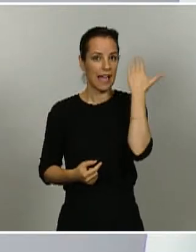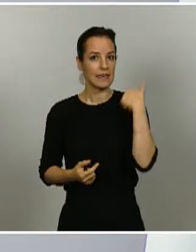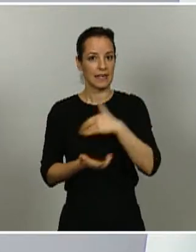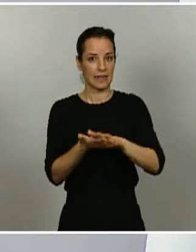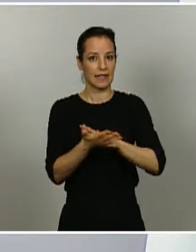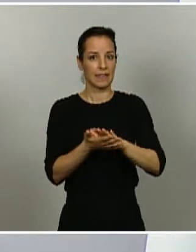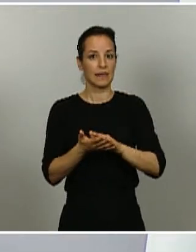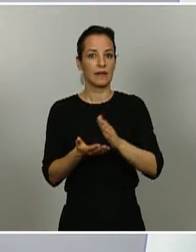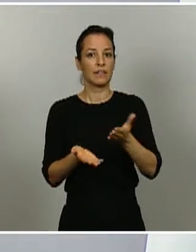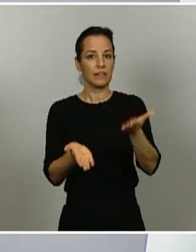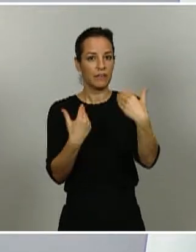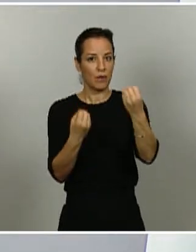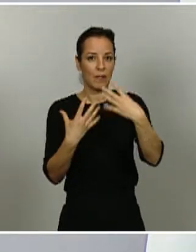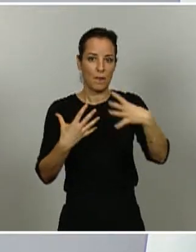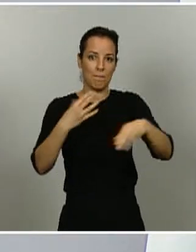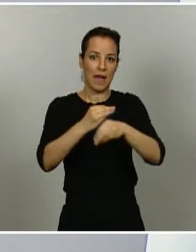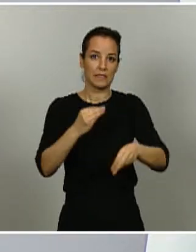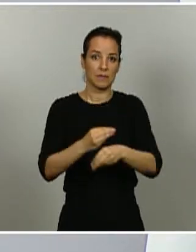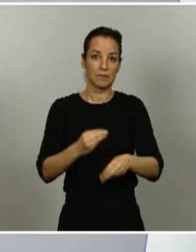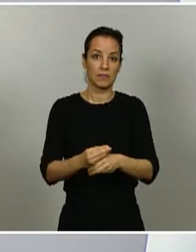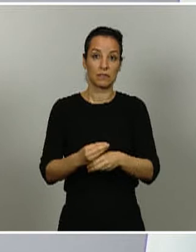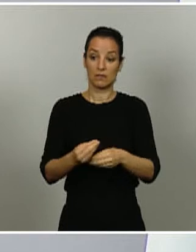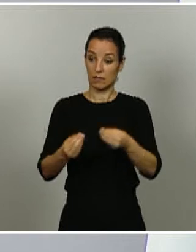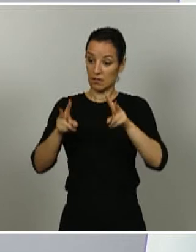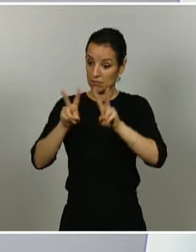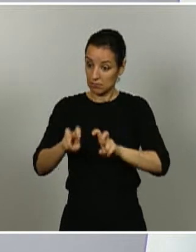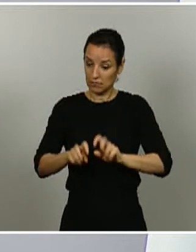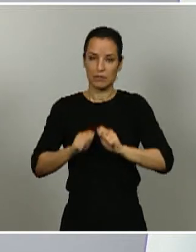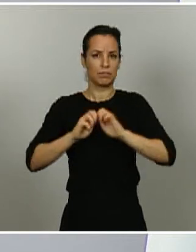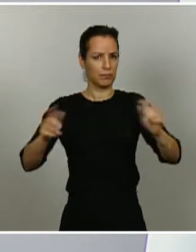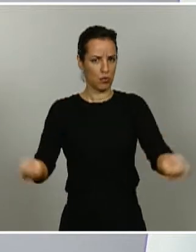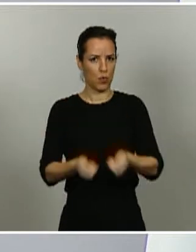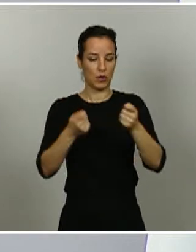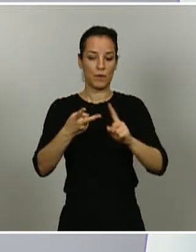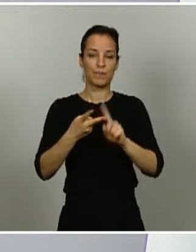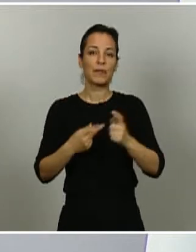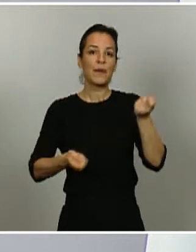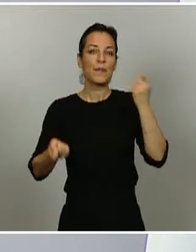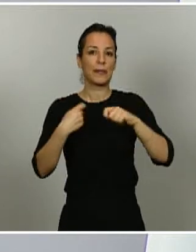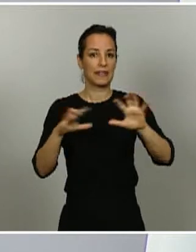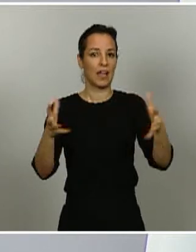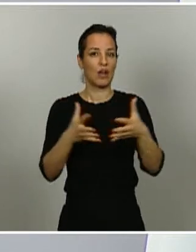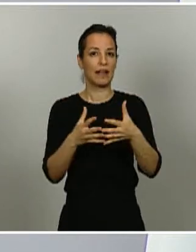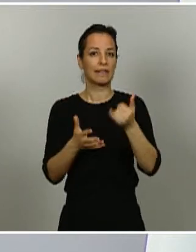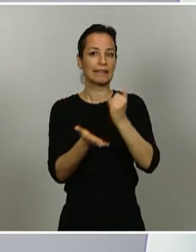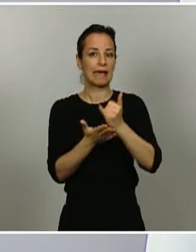cuando dispongamos de ella y hayamos analizado la demos pública y respecto a la venta online de test. Hay una estrategia acordada con